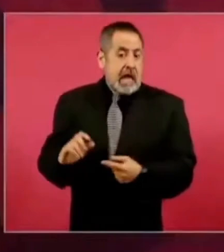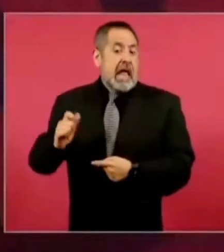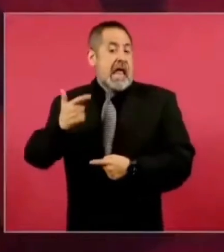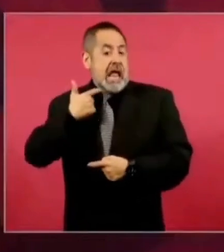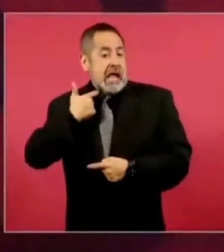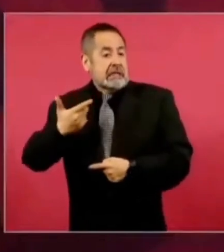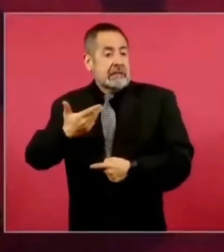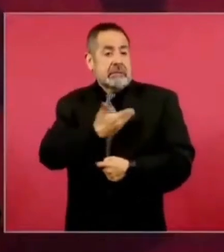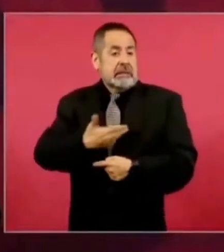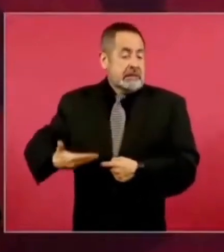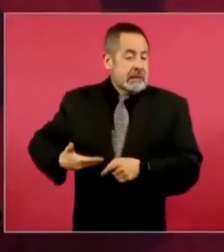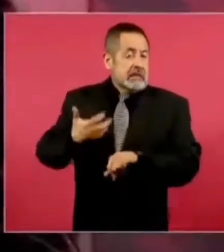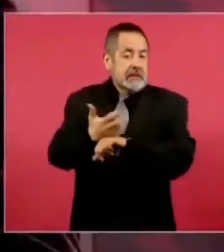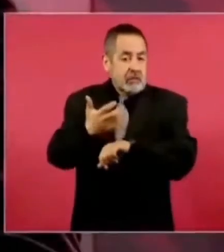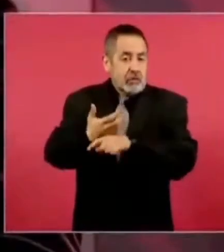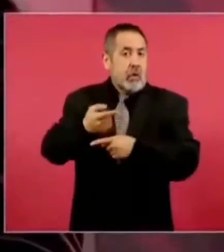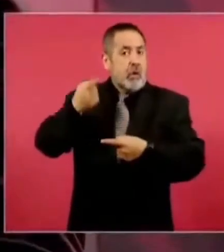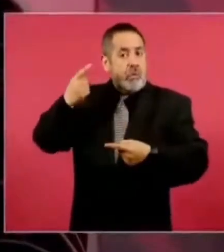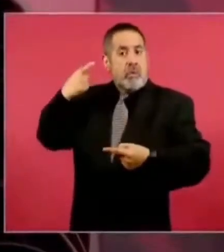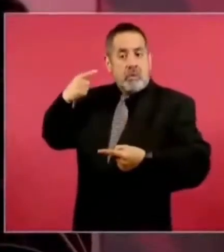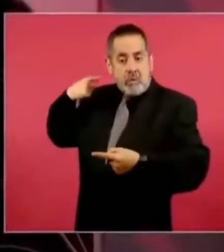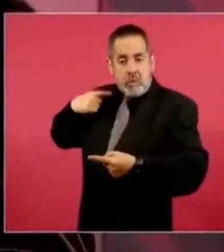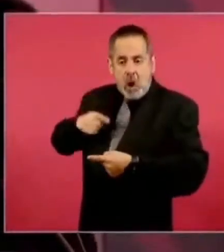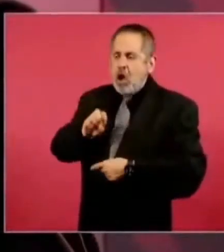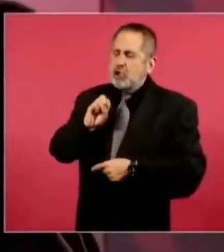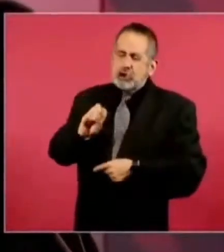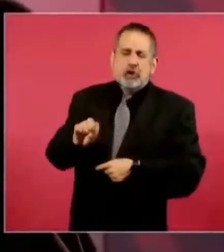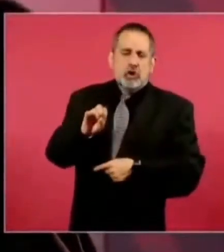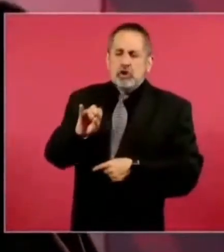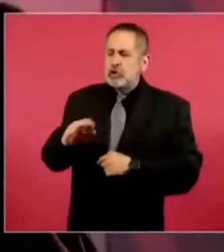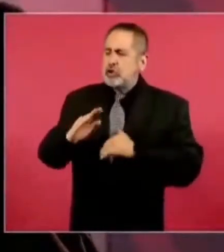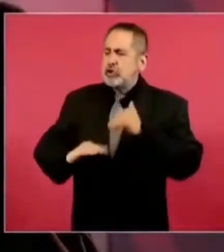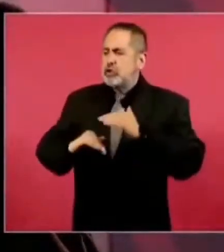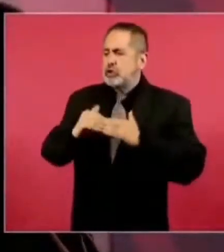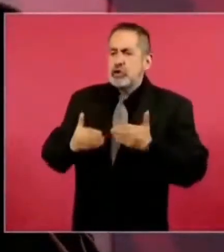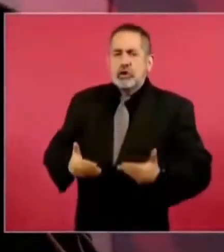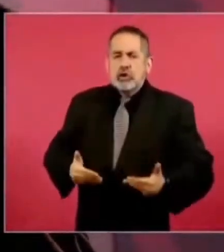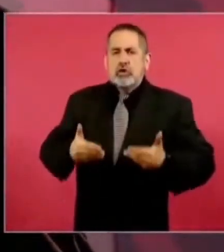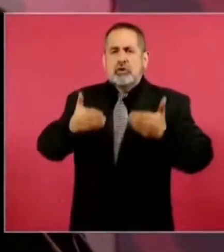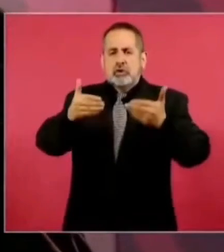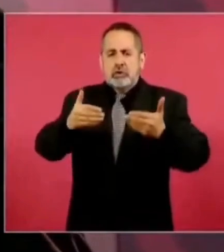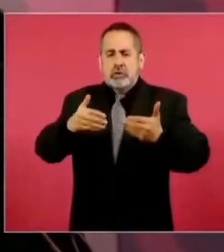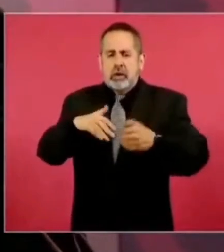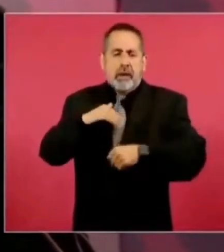de Estados Unidos han hecho su tramo de muro